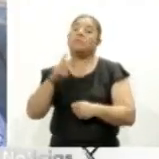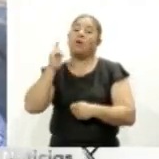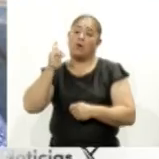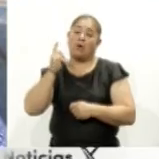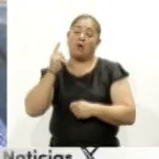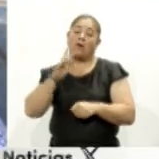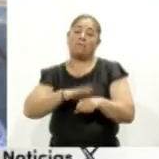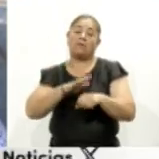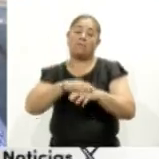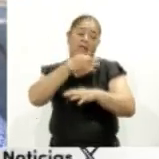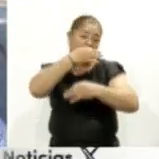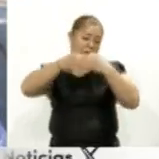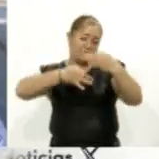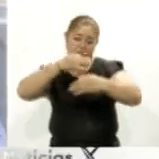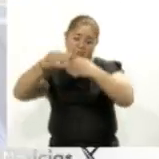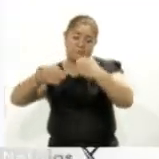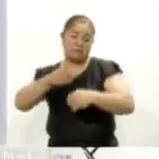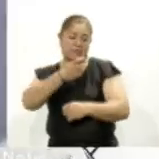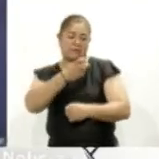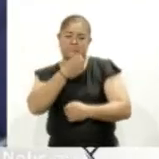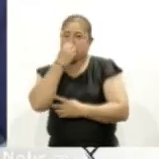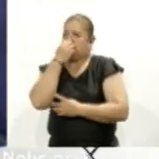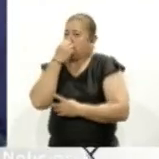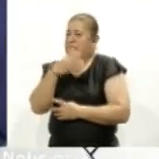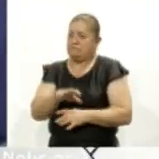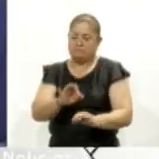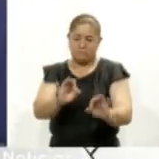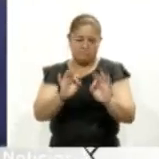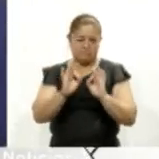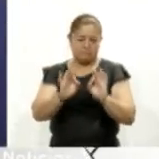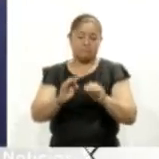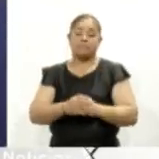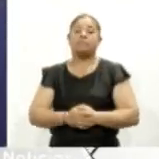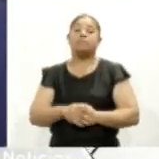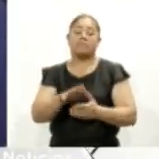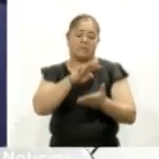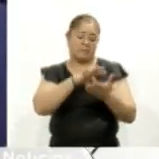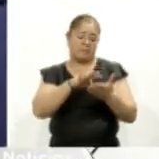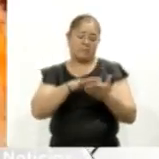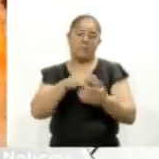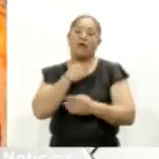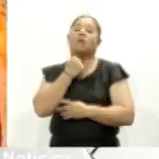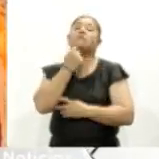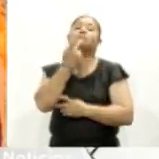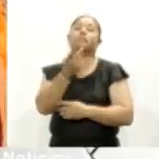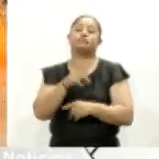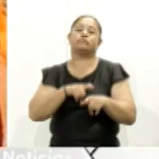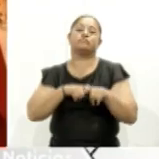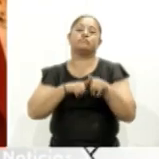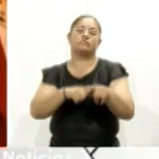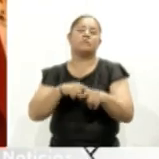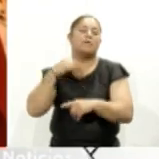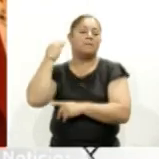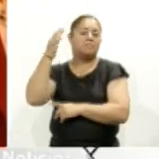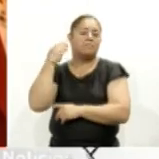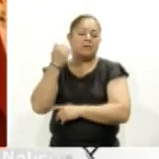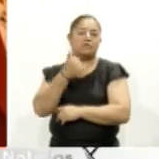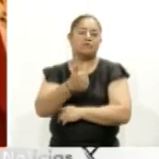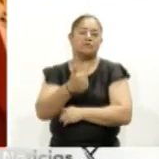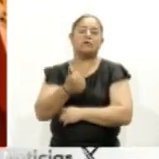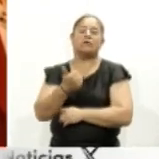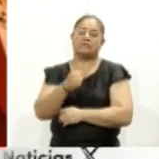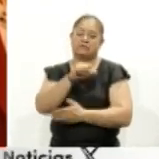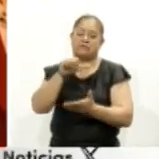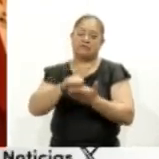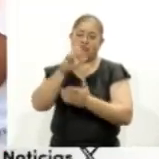y me parece una jornada excelente. Las jornadas de lectura en voz alta continúan este 6 de marzo en el Centro Cultural de Chautempan,